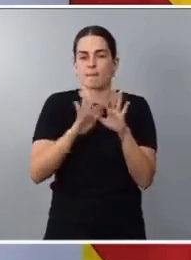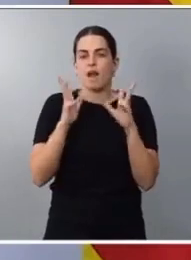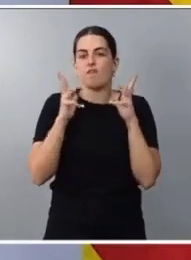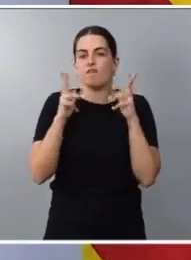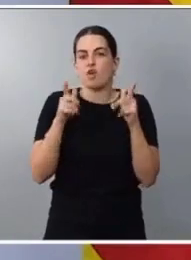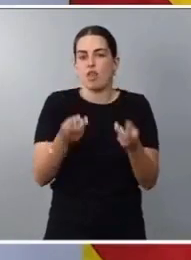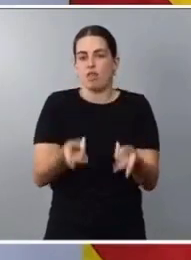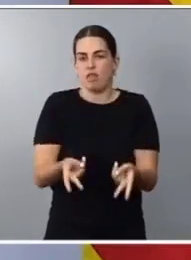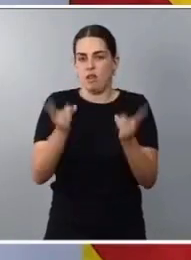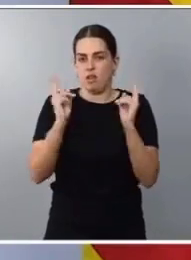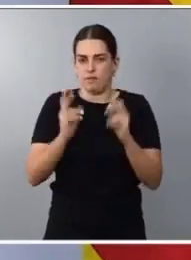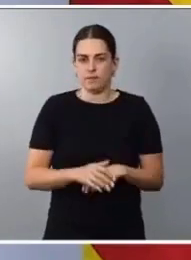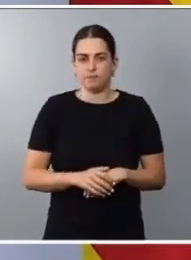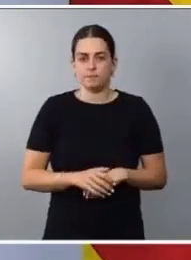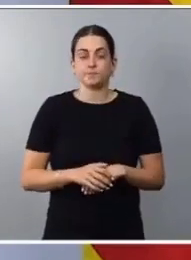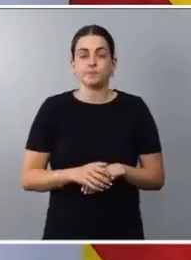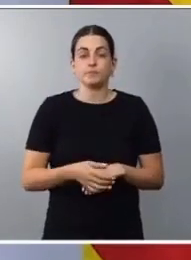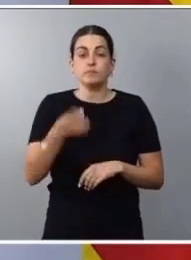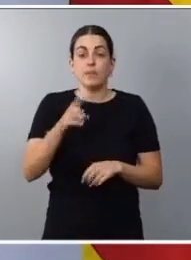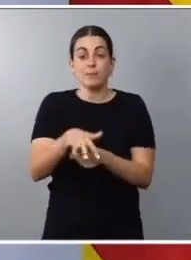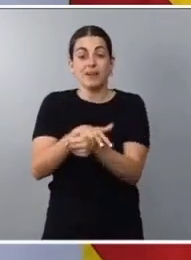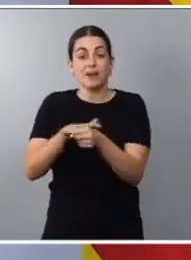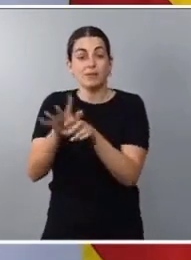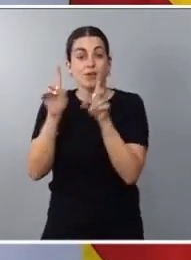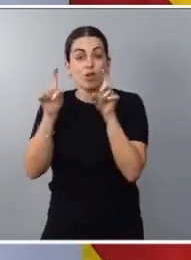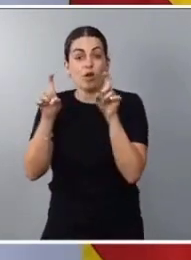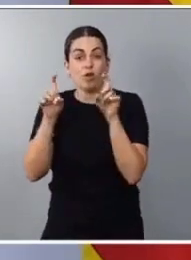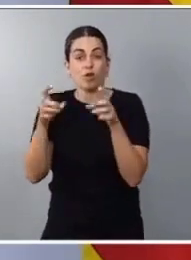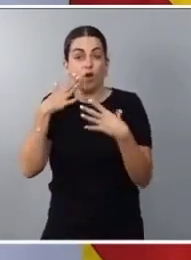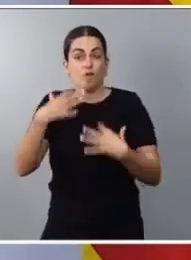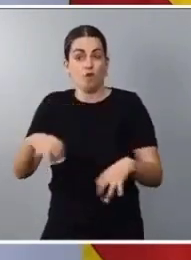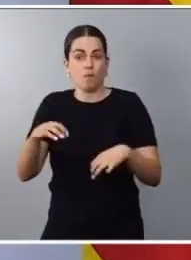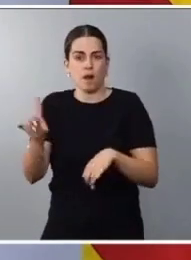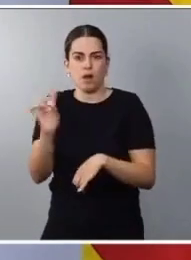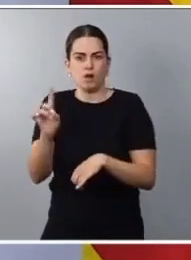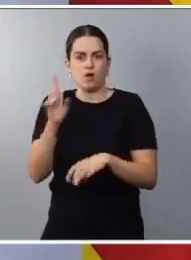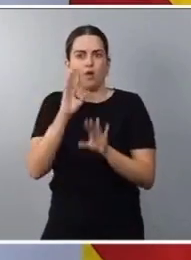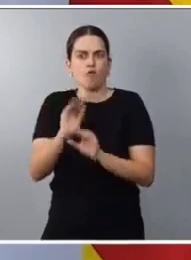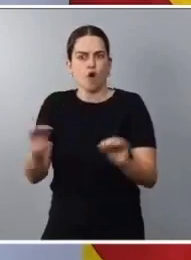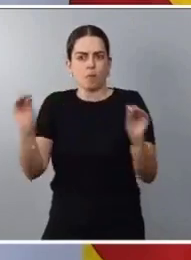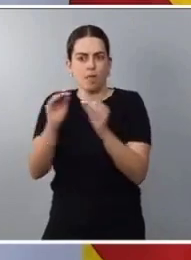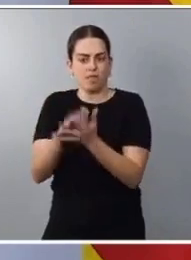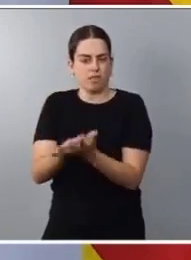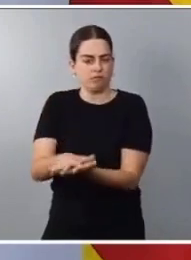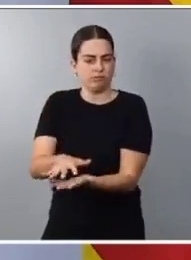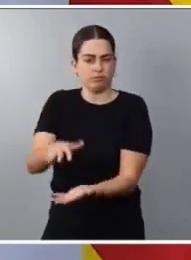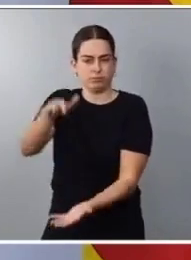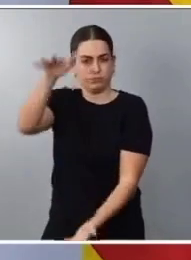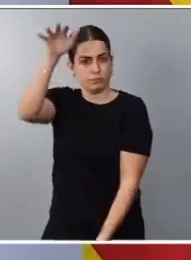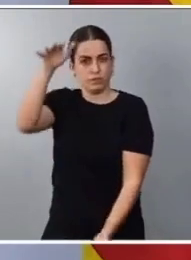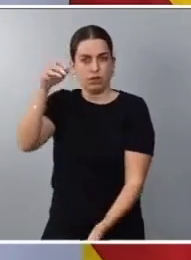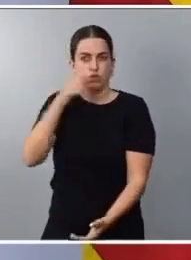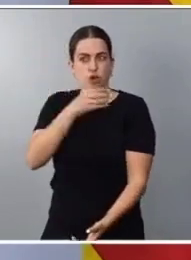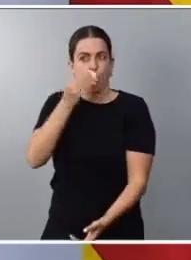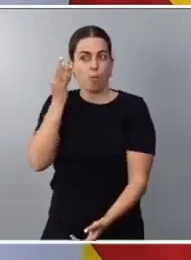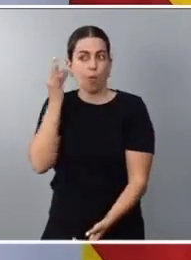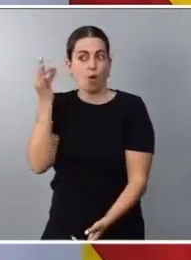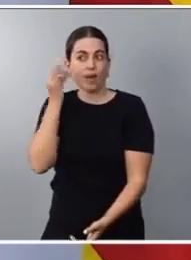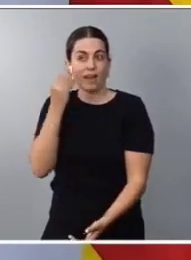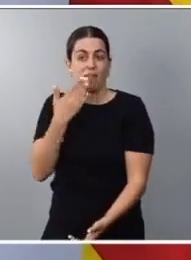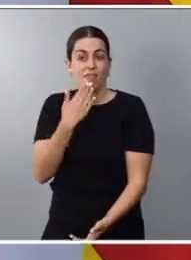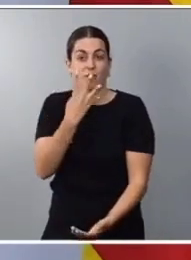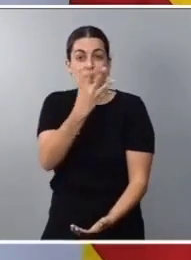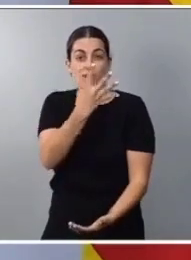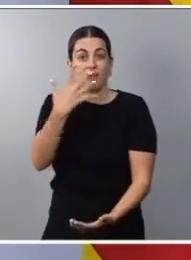Atenderemos también, en el ámbito de la educación no formal, a la formación a lo largo de toda la vida. No nos olvidamos de las mujeres mayores de 45